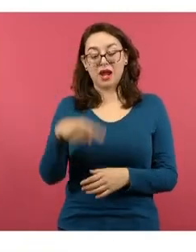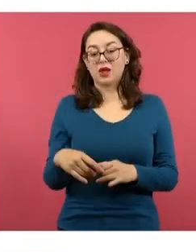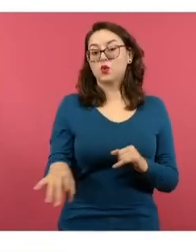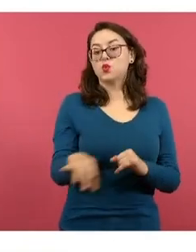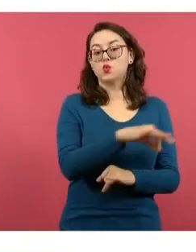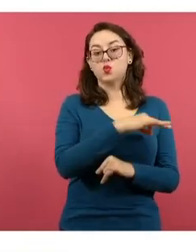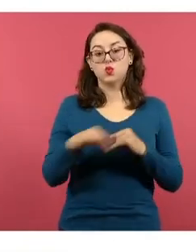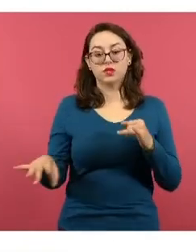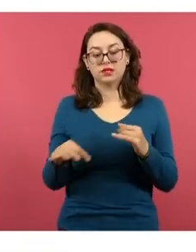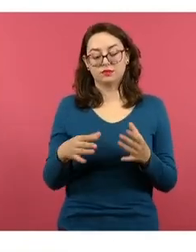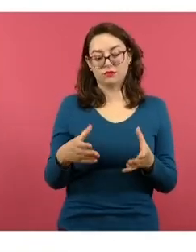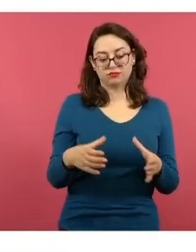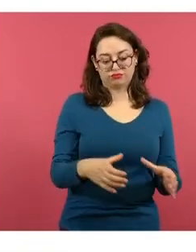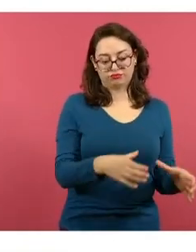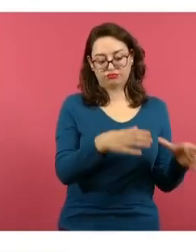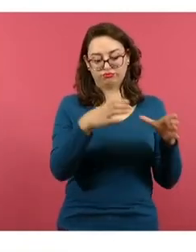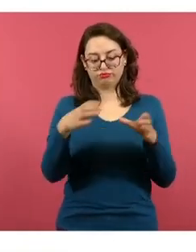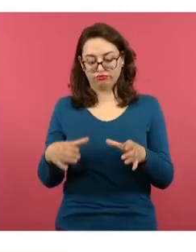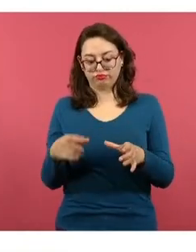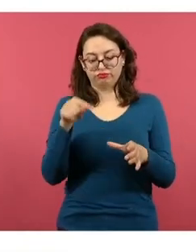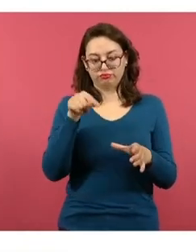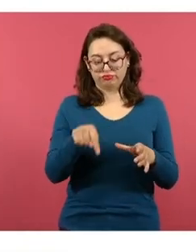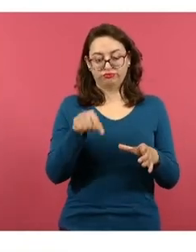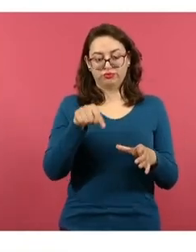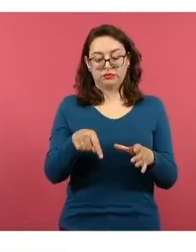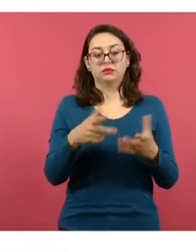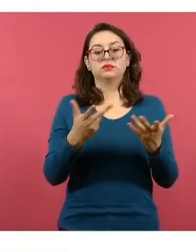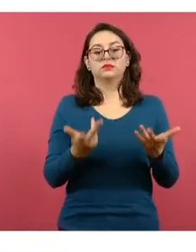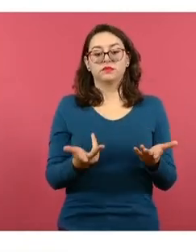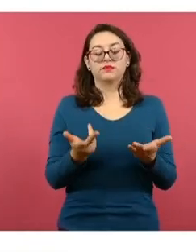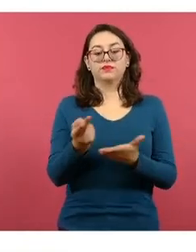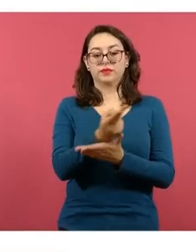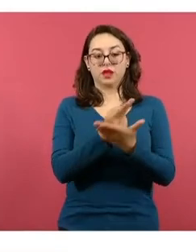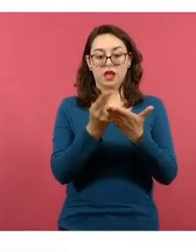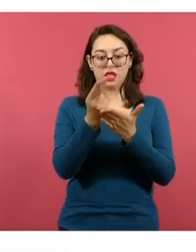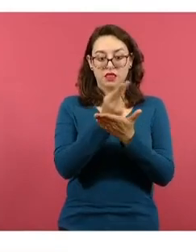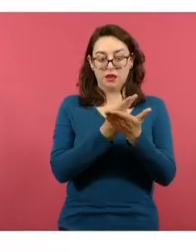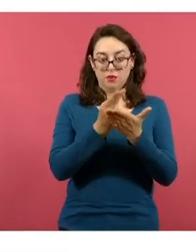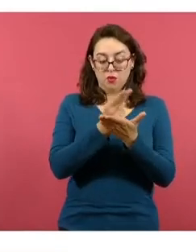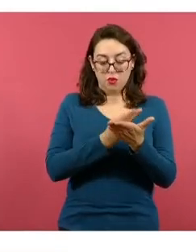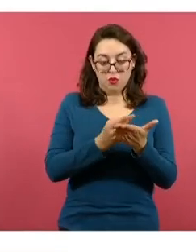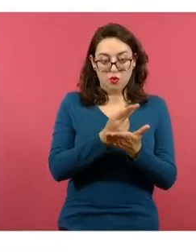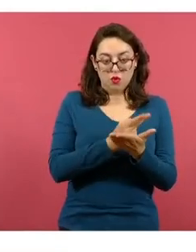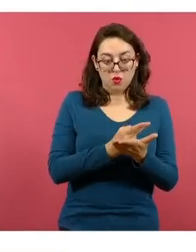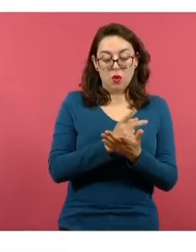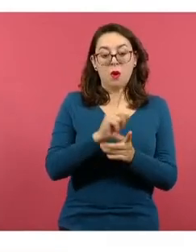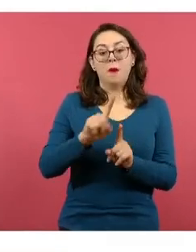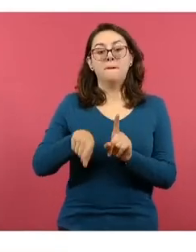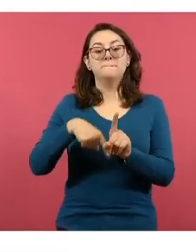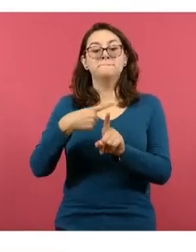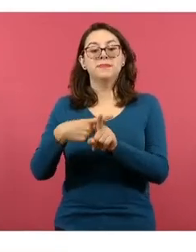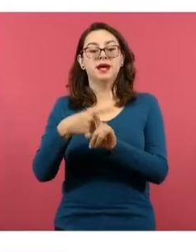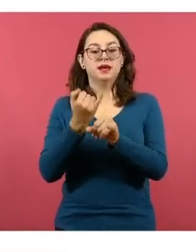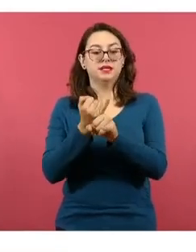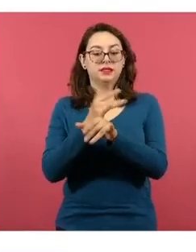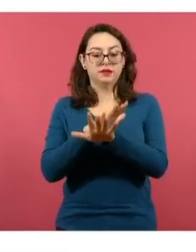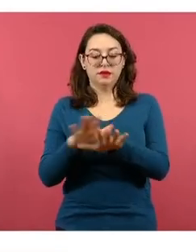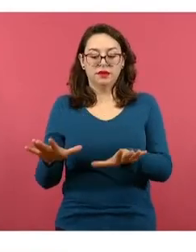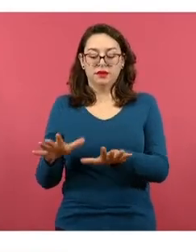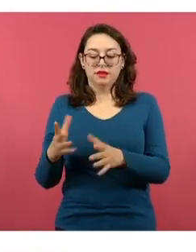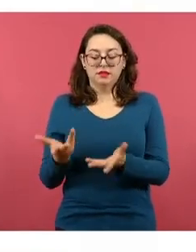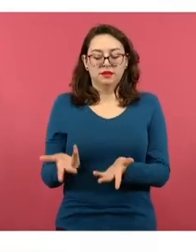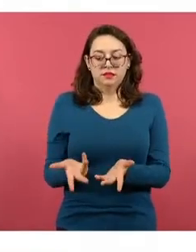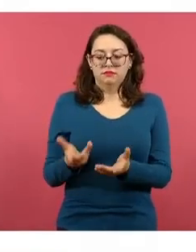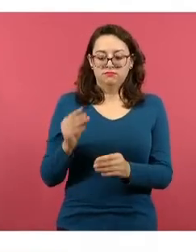ser el dibujo de ese prototipo desalinizador y aparte va a incluir la información de cómo se